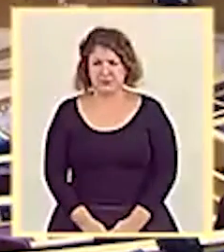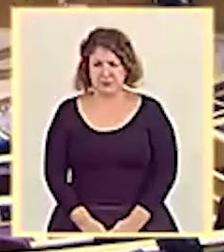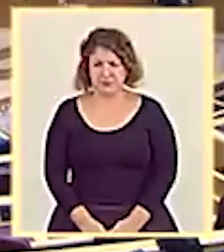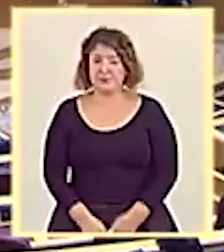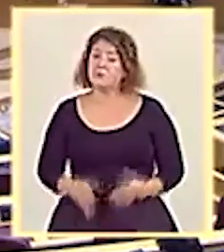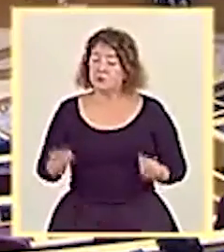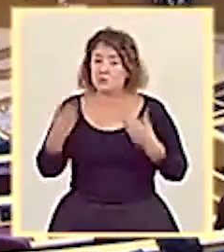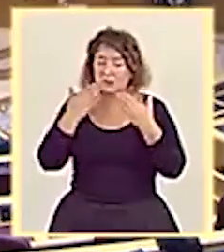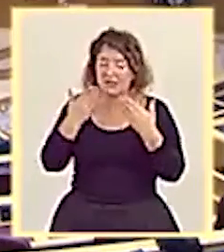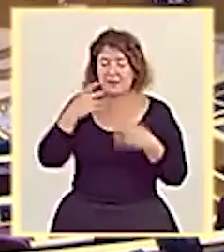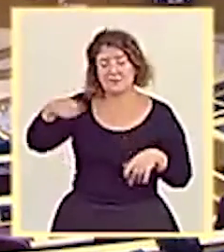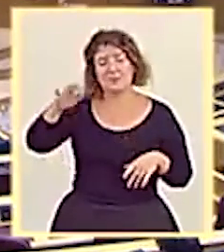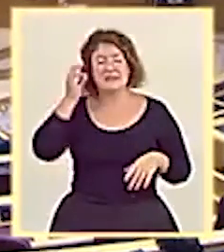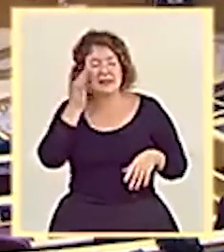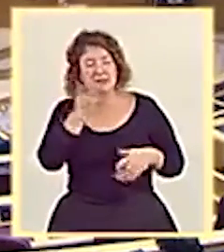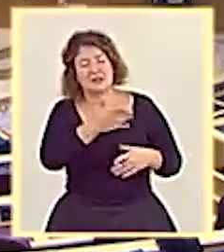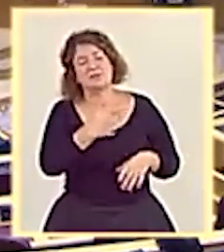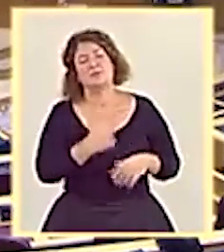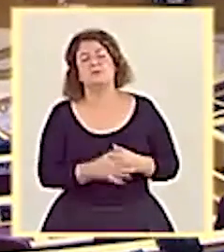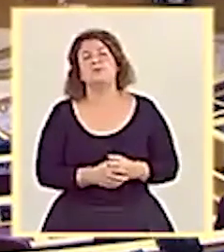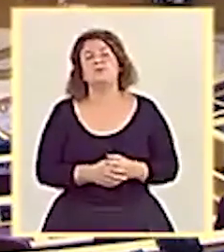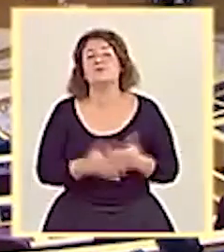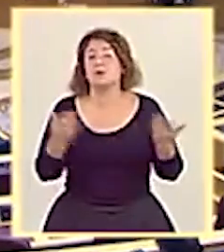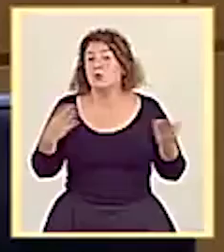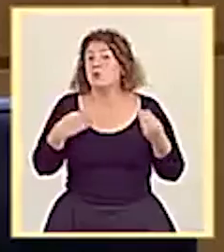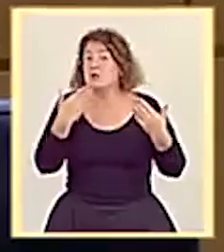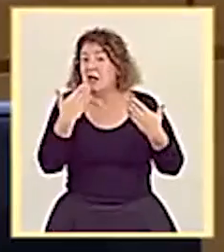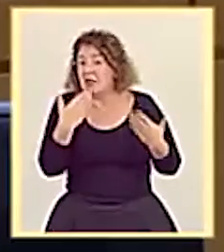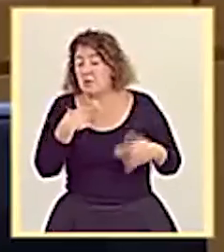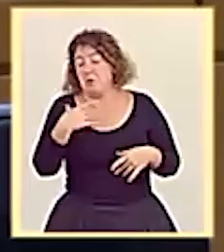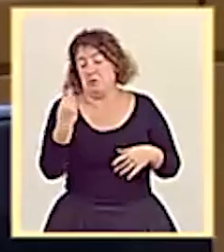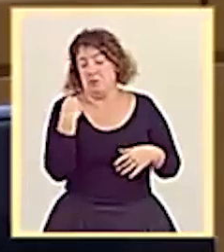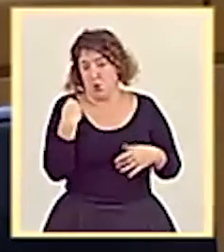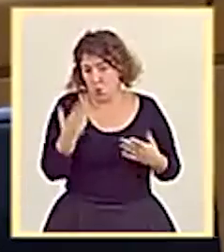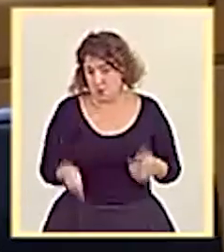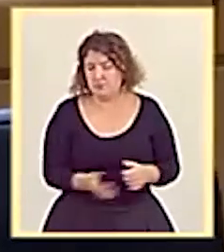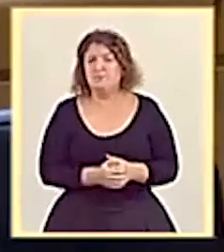Muchas gracias, señor presidente. Señoría, pues muchas gracias por su pregunta.